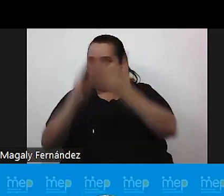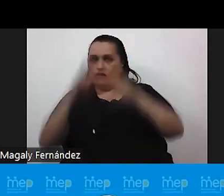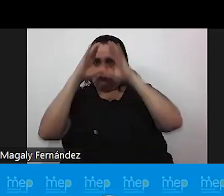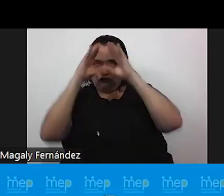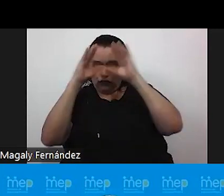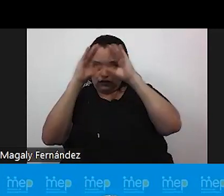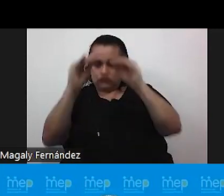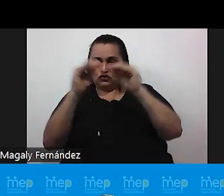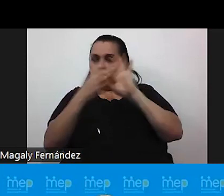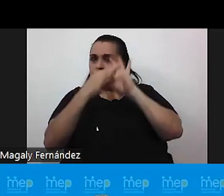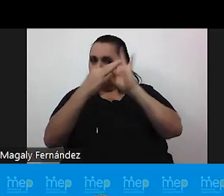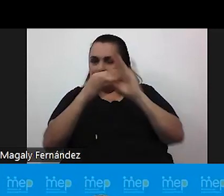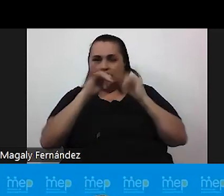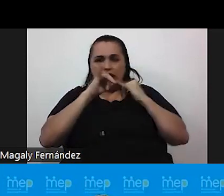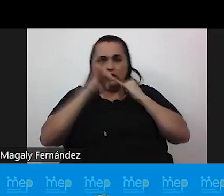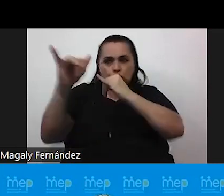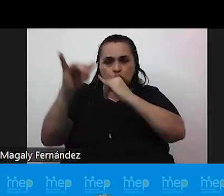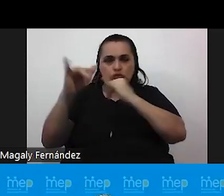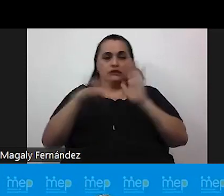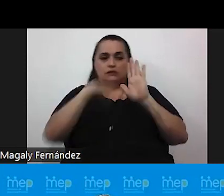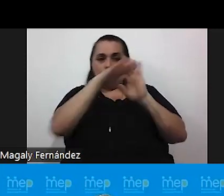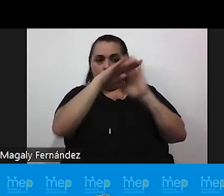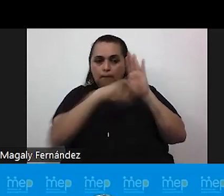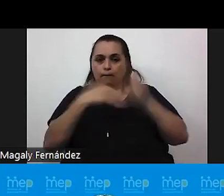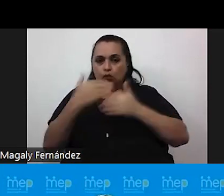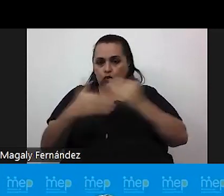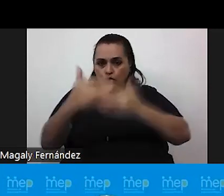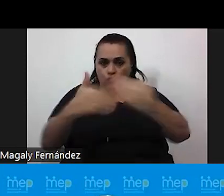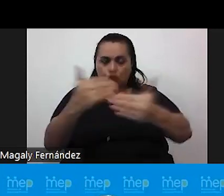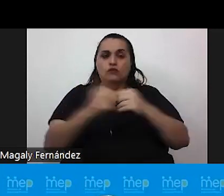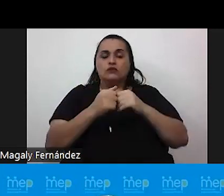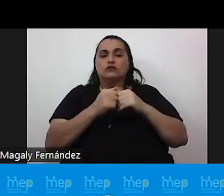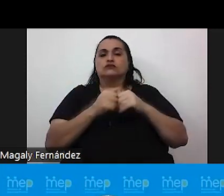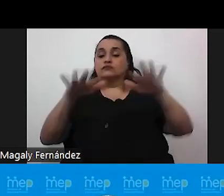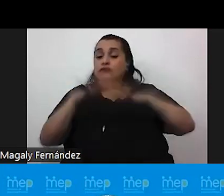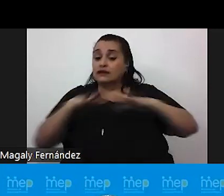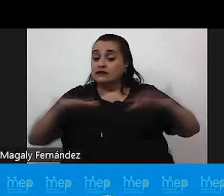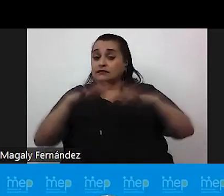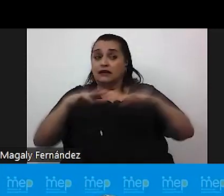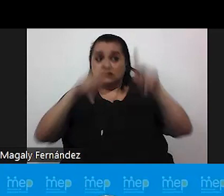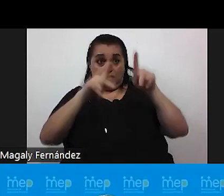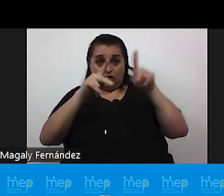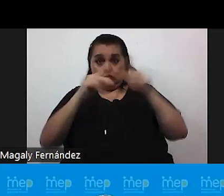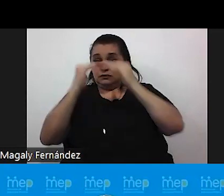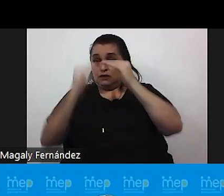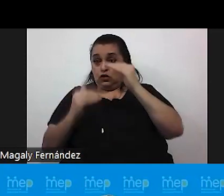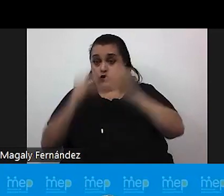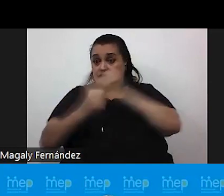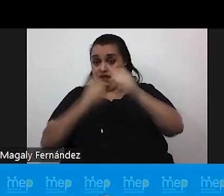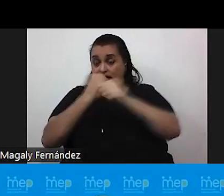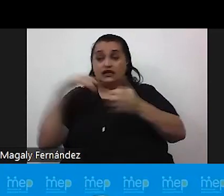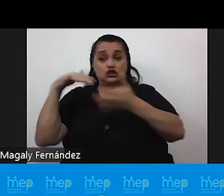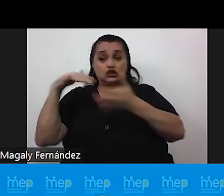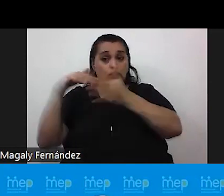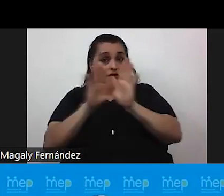sobre denuncias sobre protocolos y sobre un espacio en el cual las personas menores de edad y personas estudiantes en